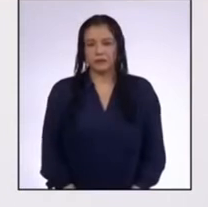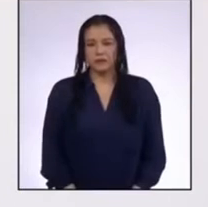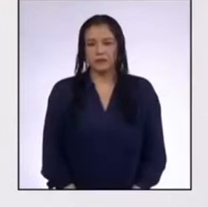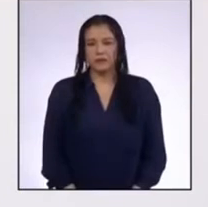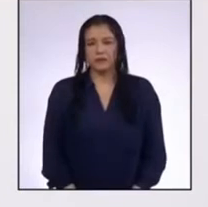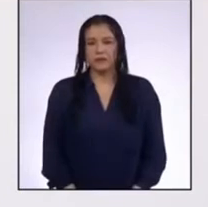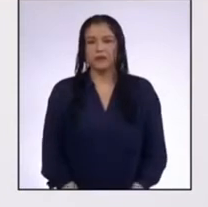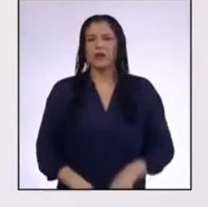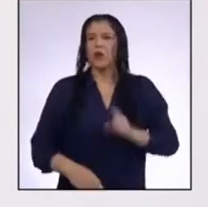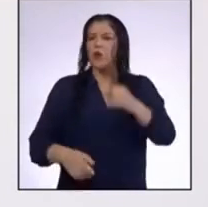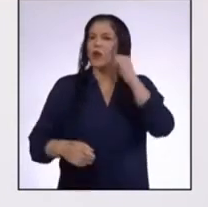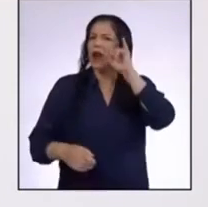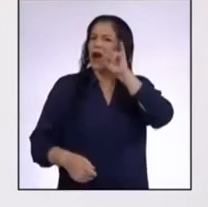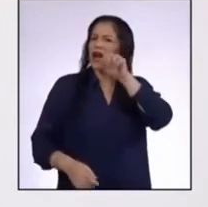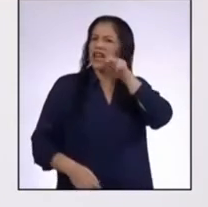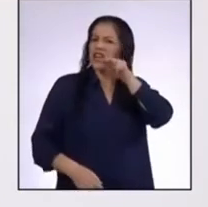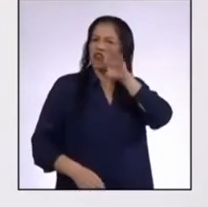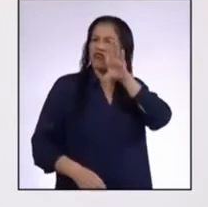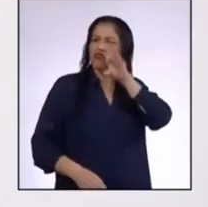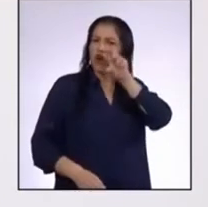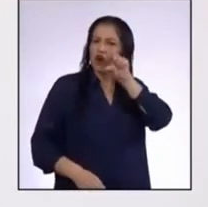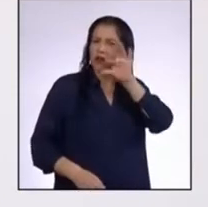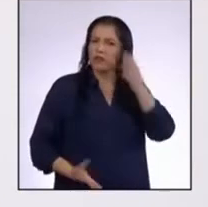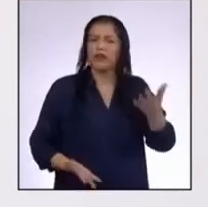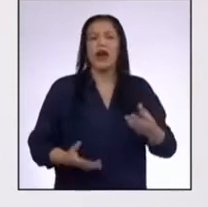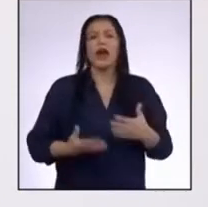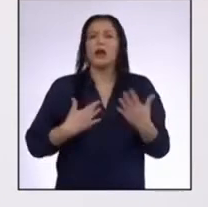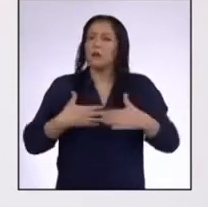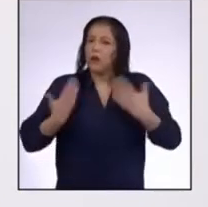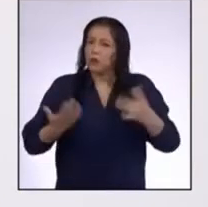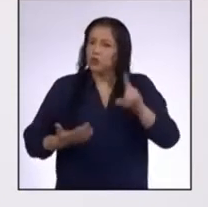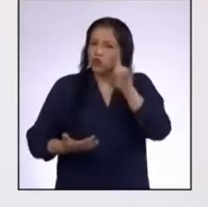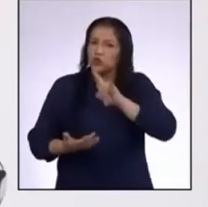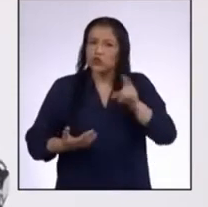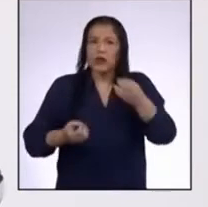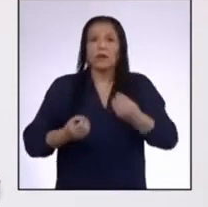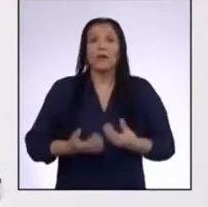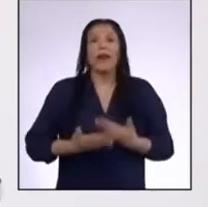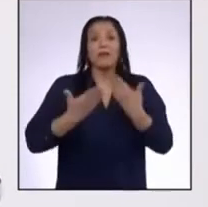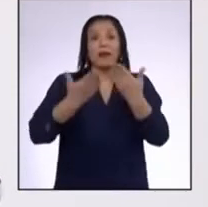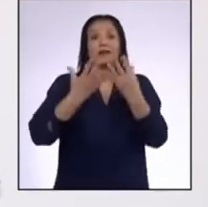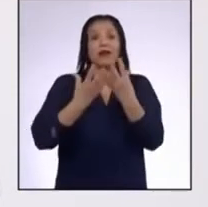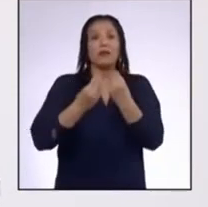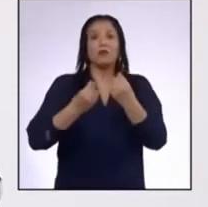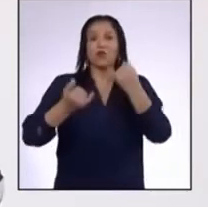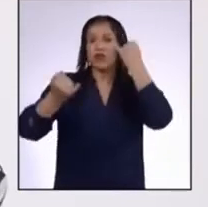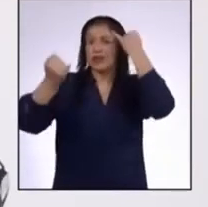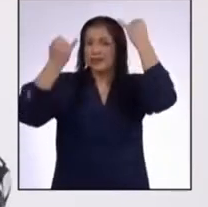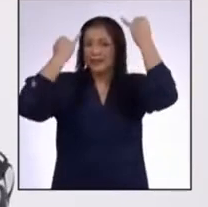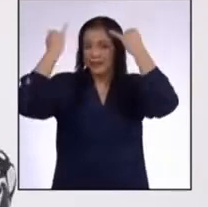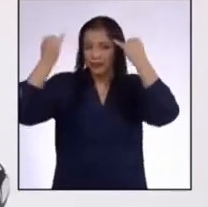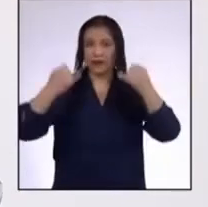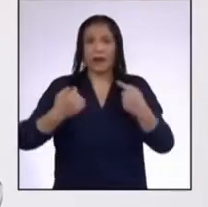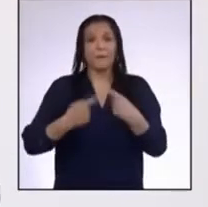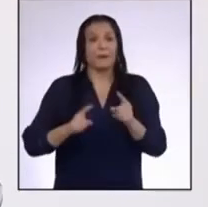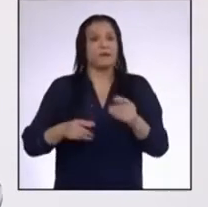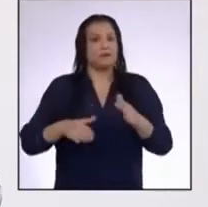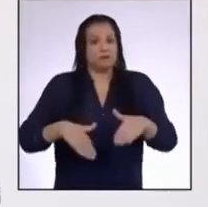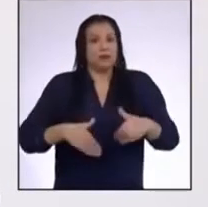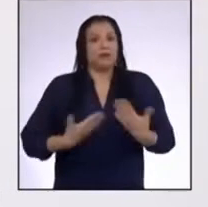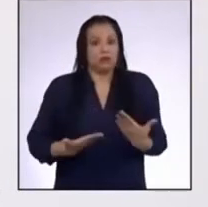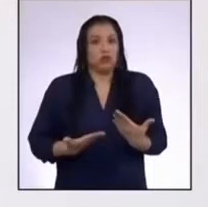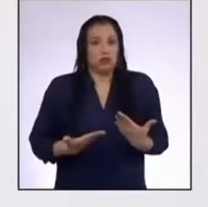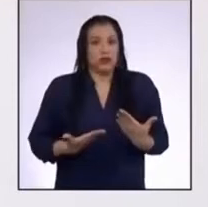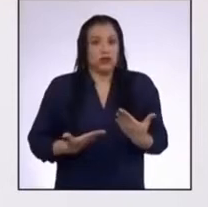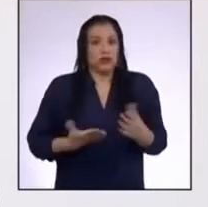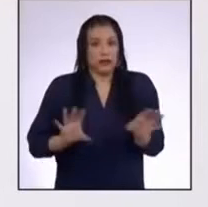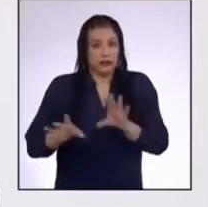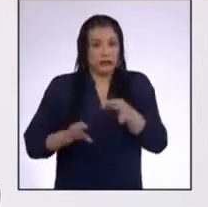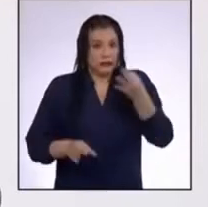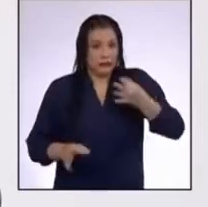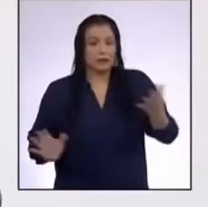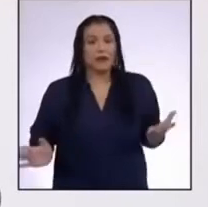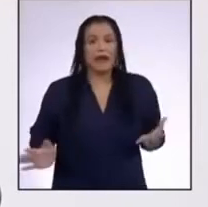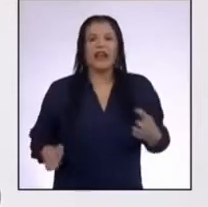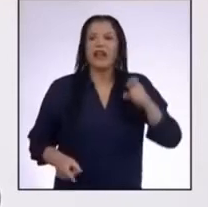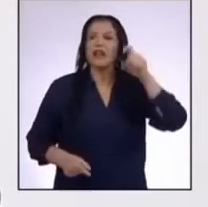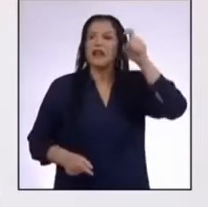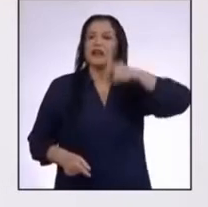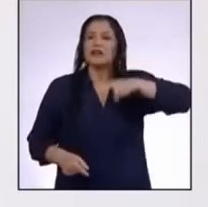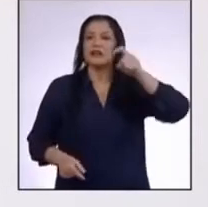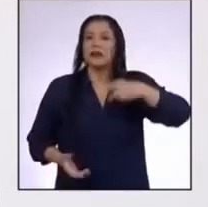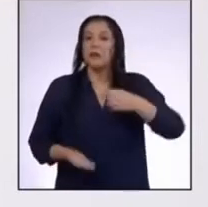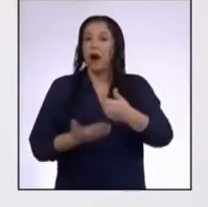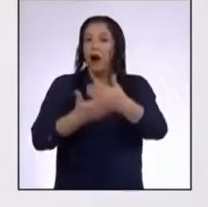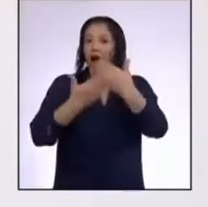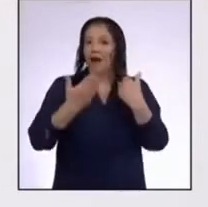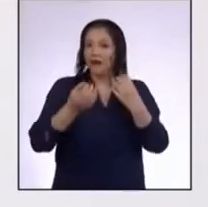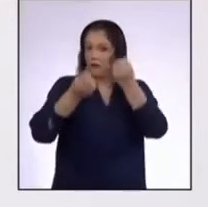Una infografía nos sirve para plantear muchas ideas Pero para poder hacerla, necesitamos